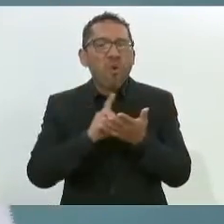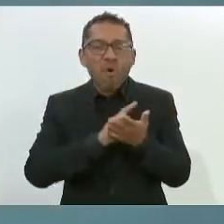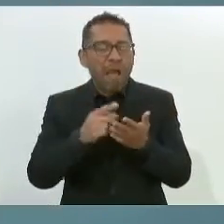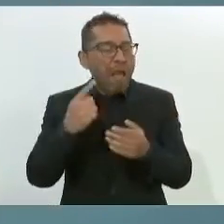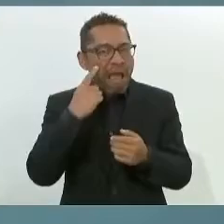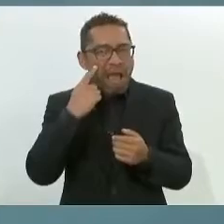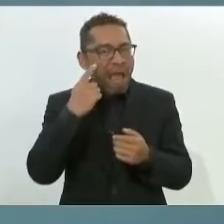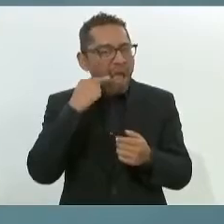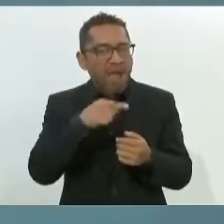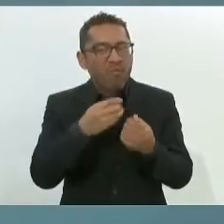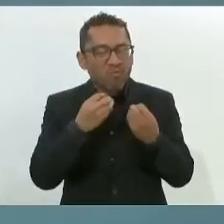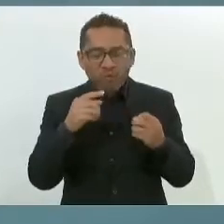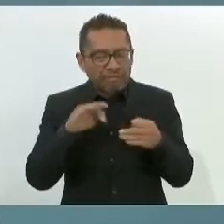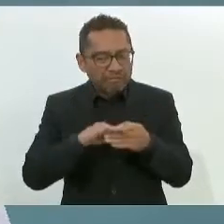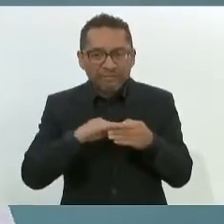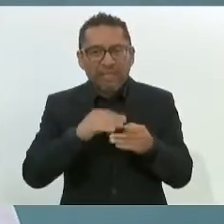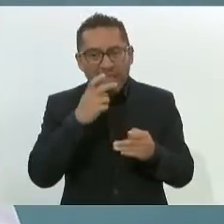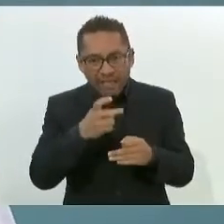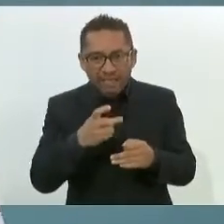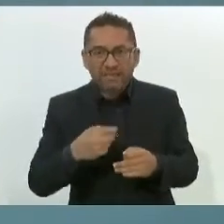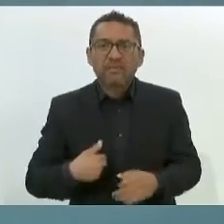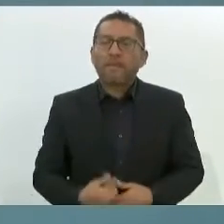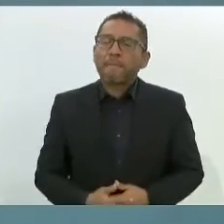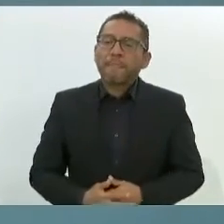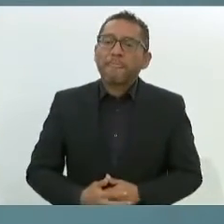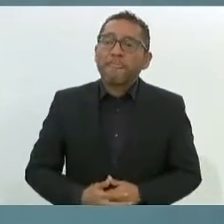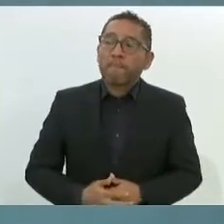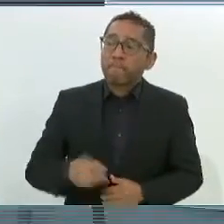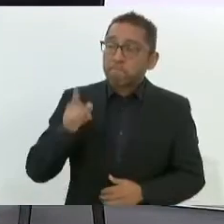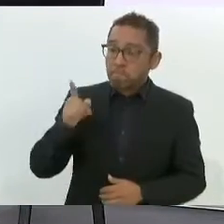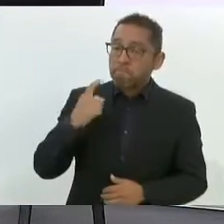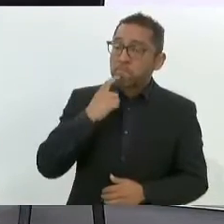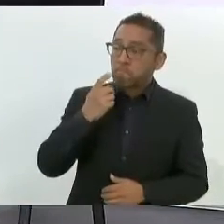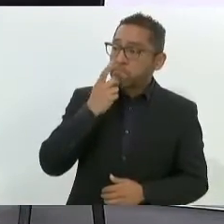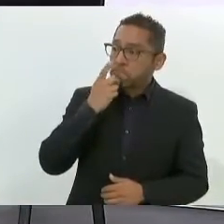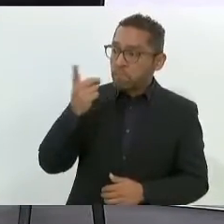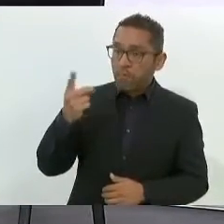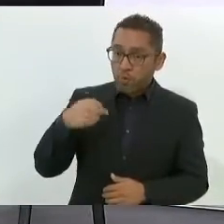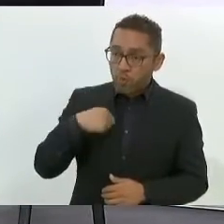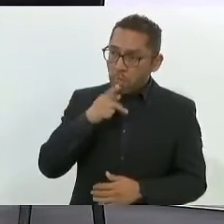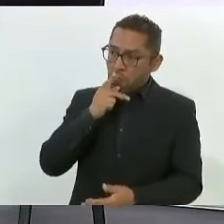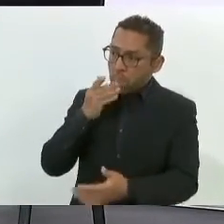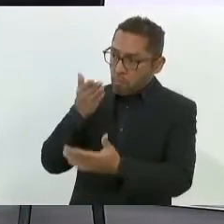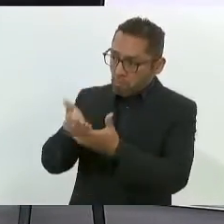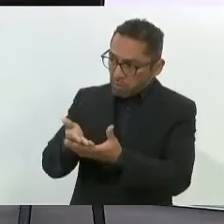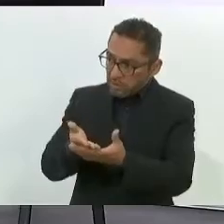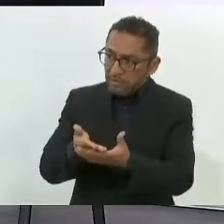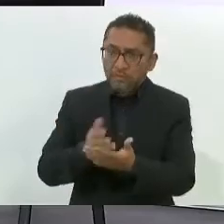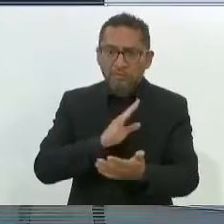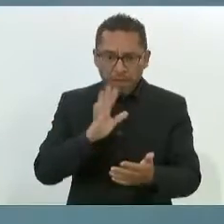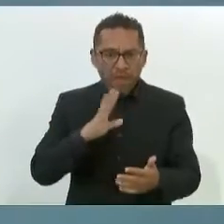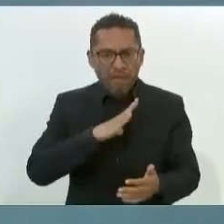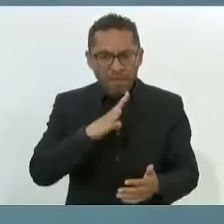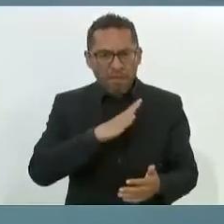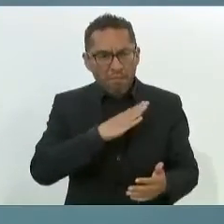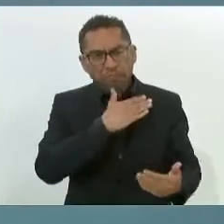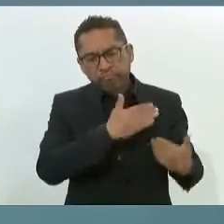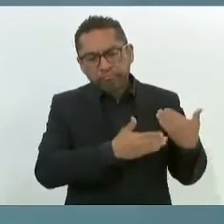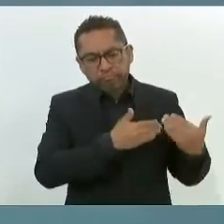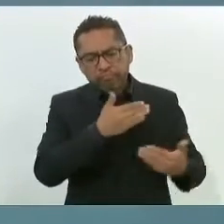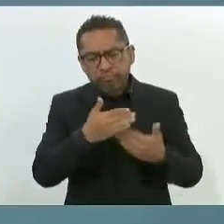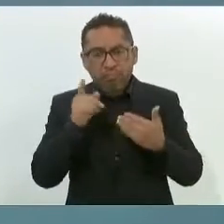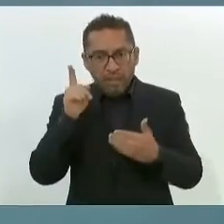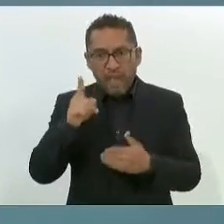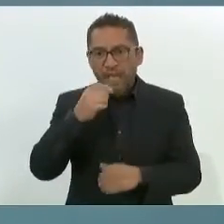adicciones. Entonces, presidente, yo aquí le propongo y estamos avanzando ya con la Secretaría de